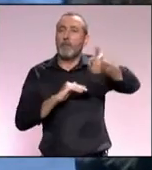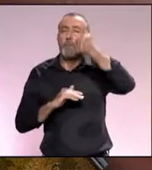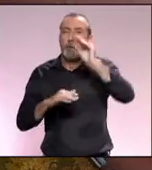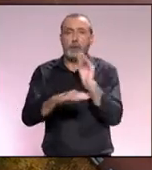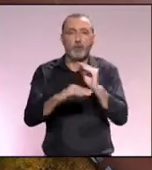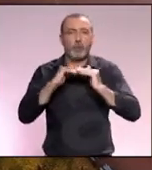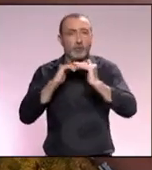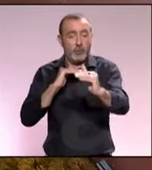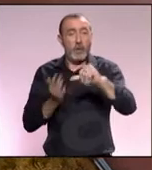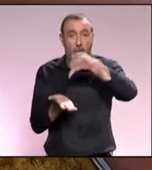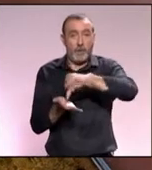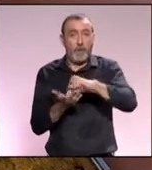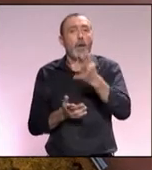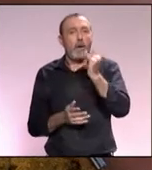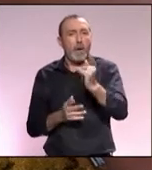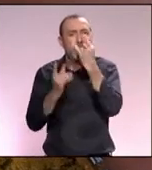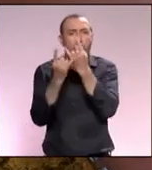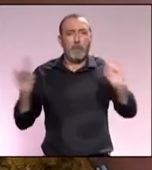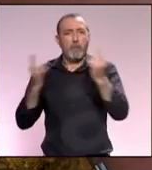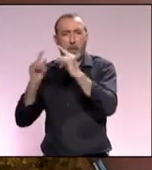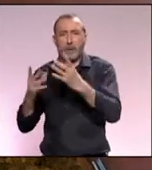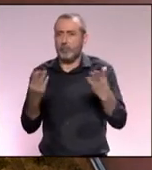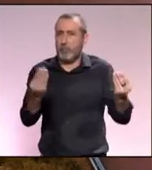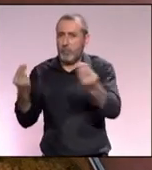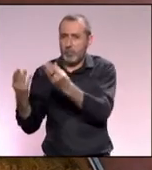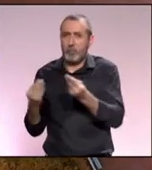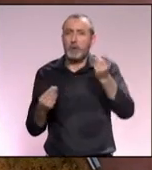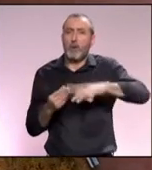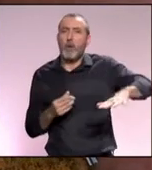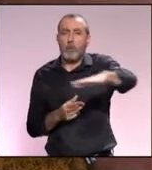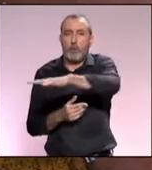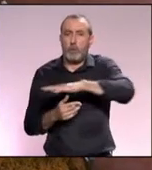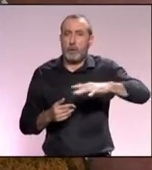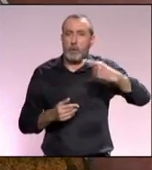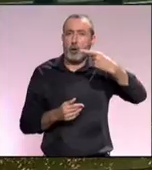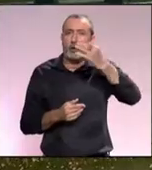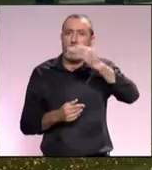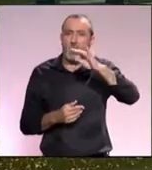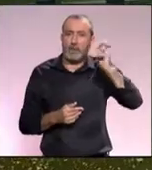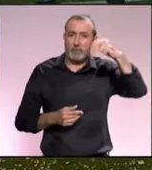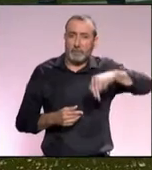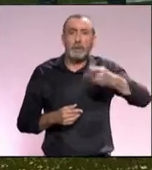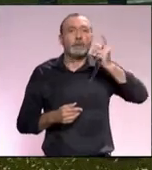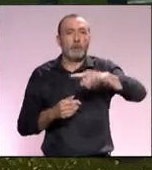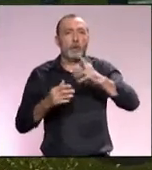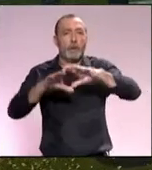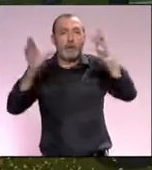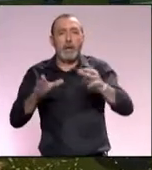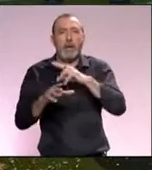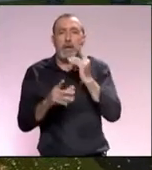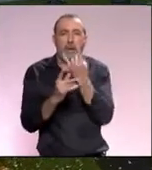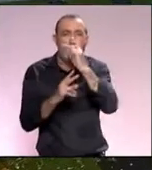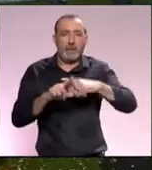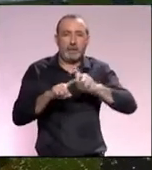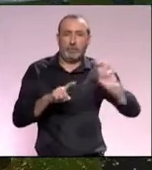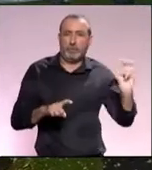un futuro más sostenible. La ciudad cuenta con numerosos parques y jardines, incluido el Parque Urbano de Slotzkocken y el Jardín Botánico de